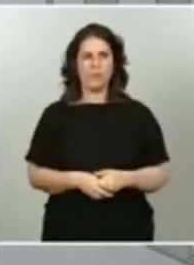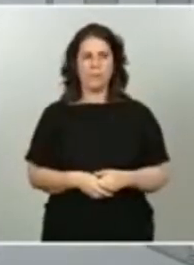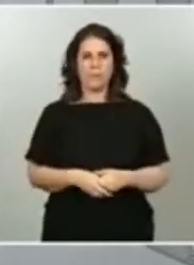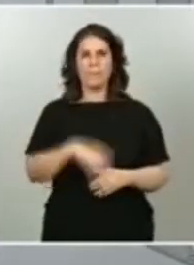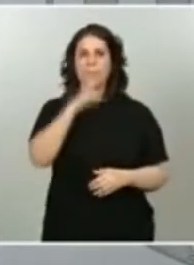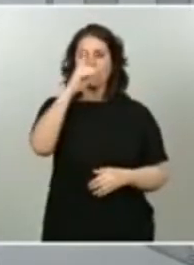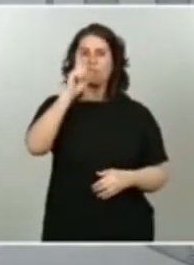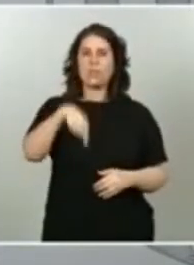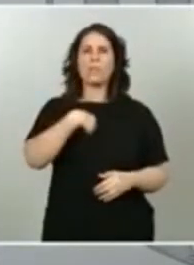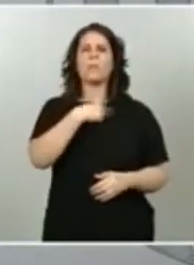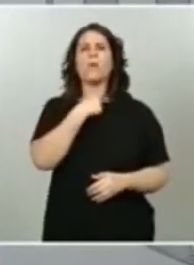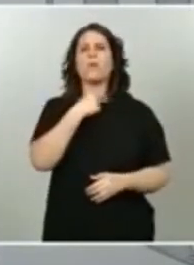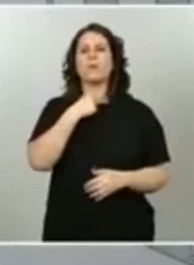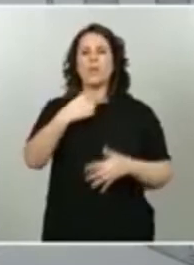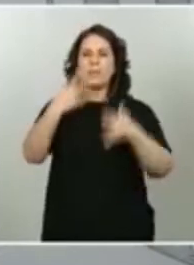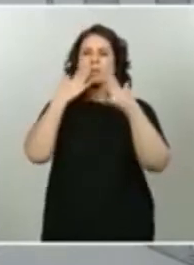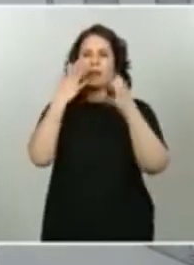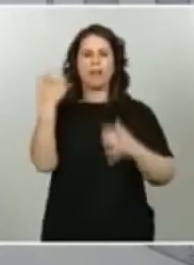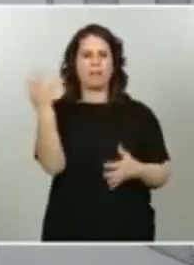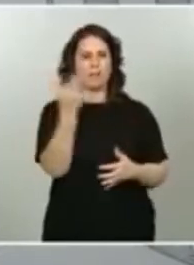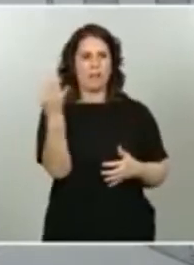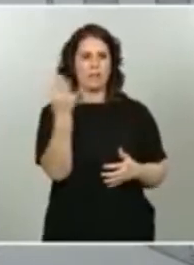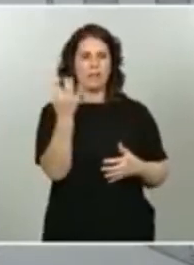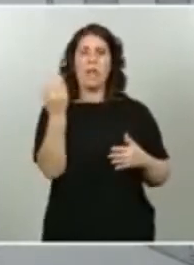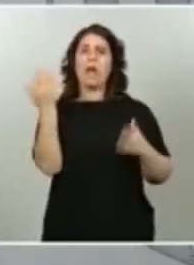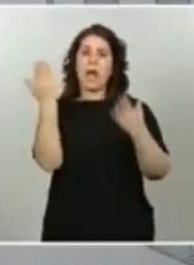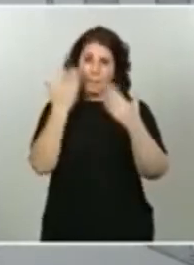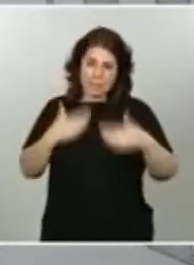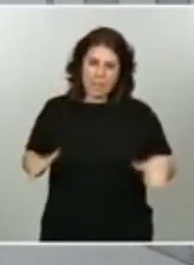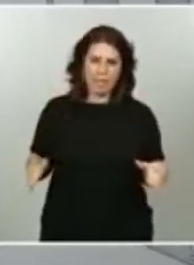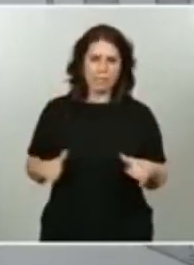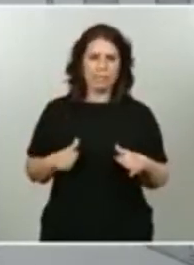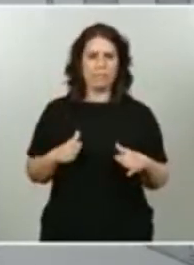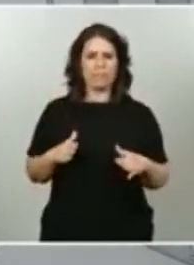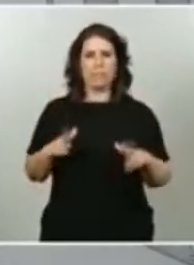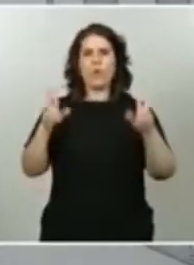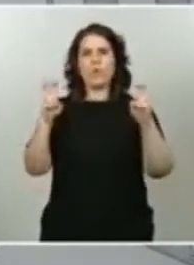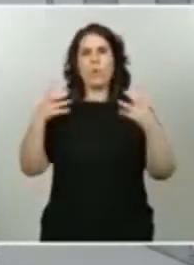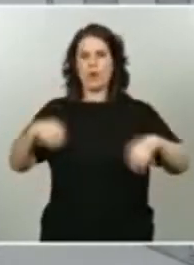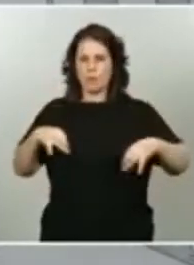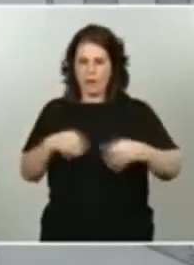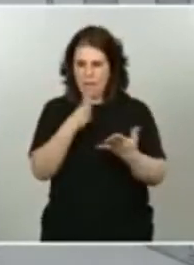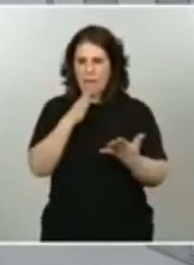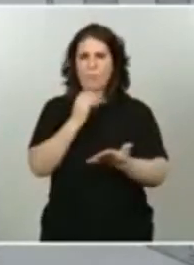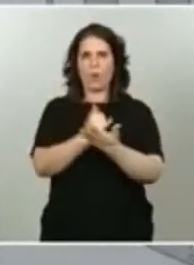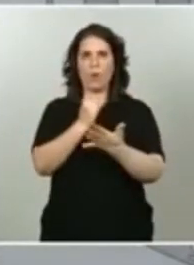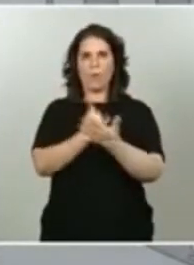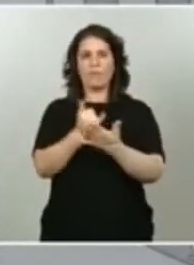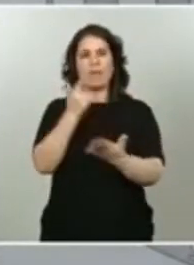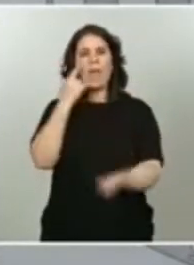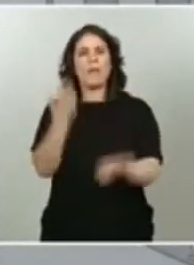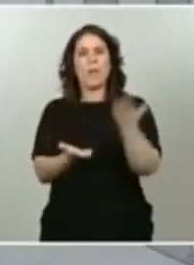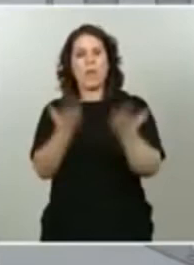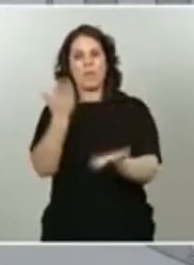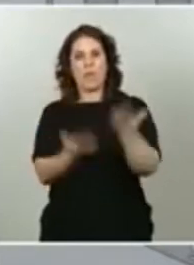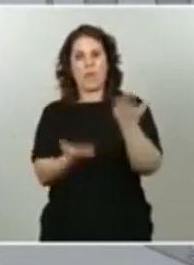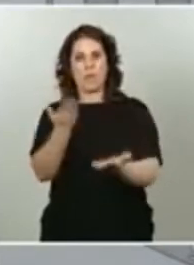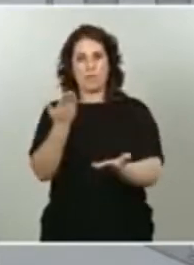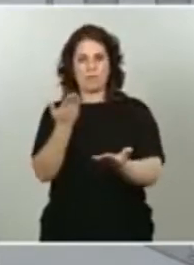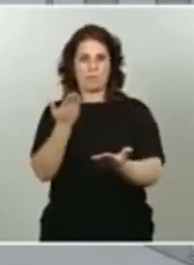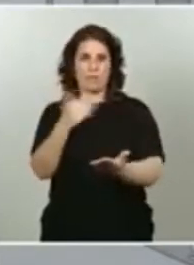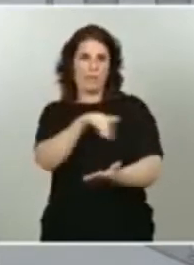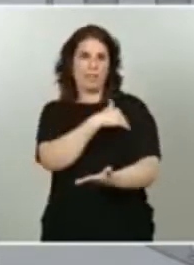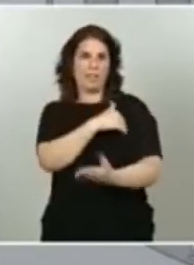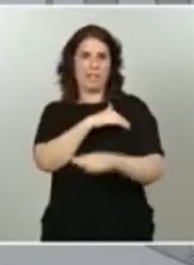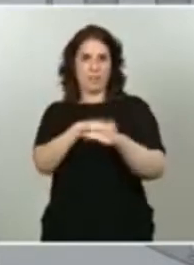de las exigencias que impone la nueva normalidad, las pruebas de evaluación del bachillerato para el acceso a la universidad,